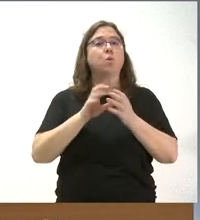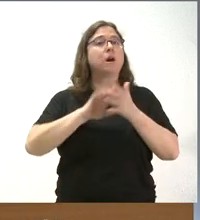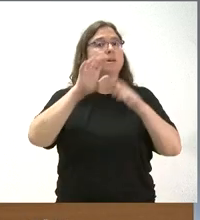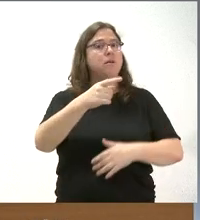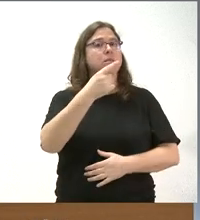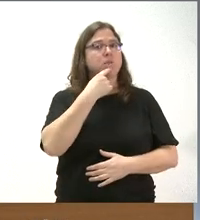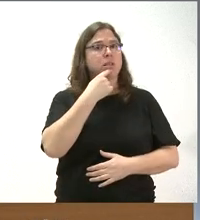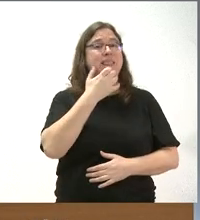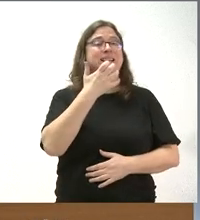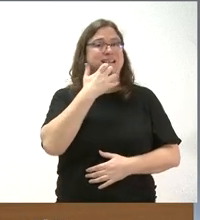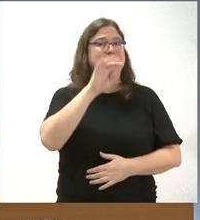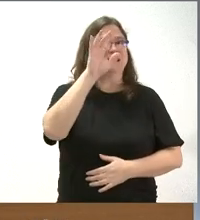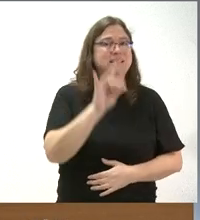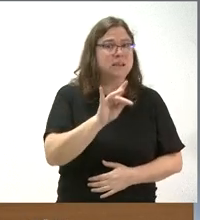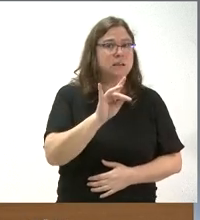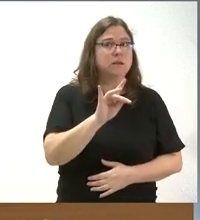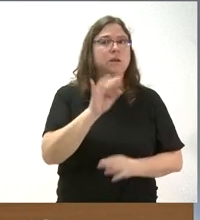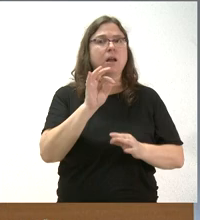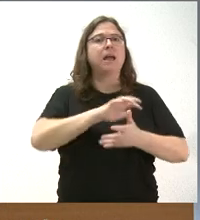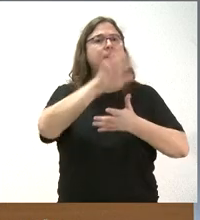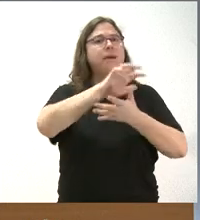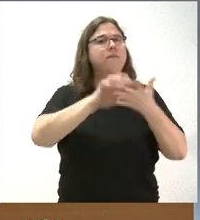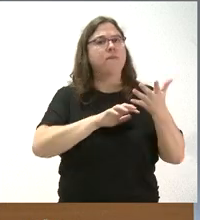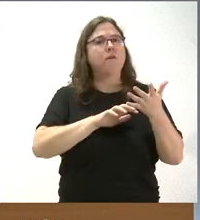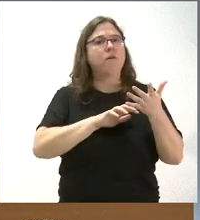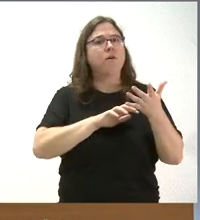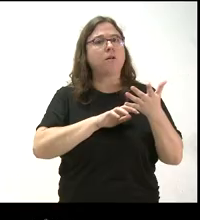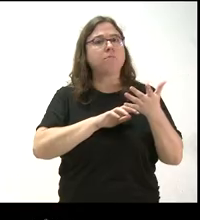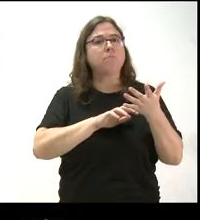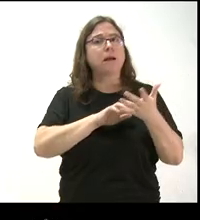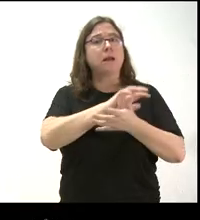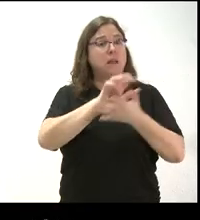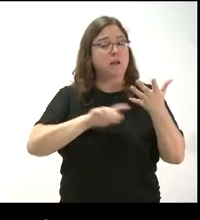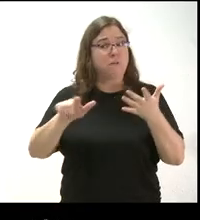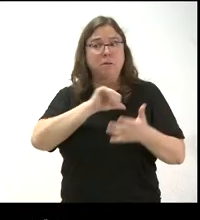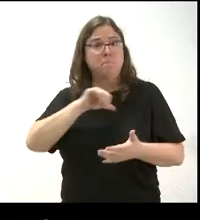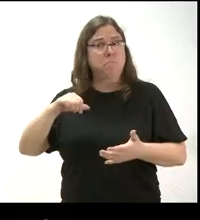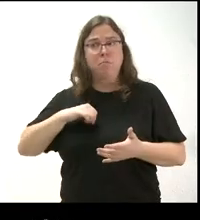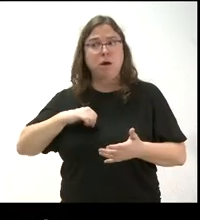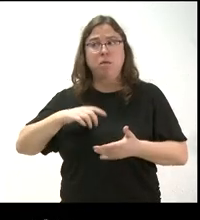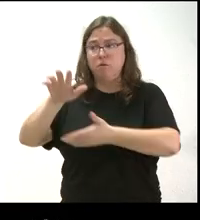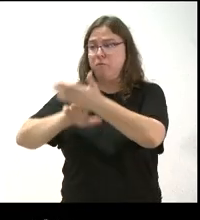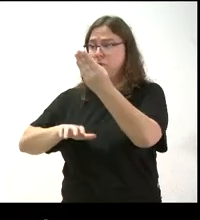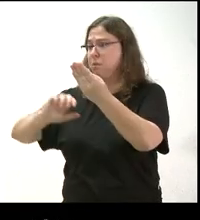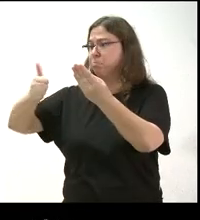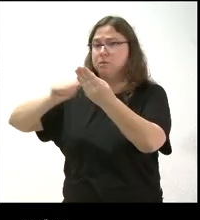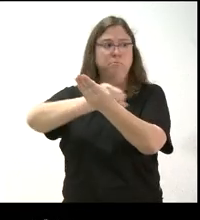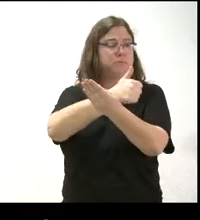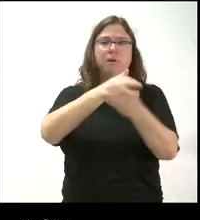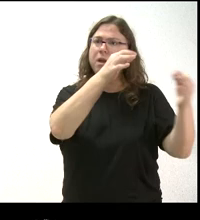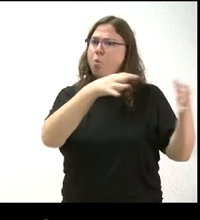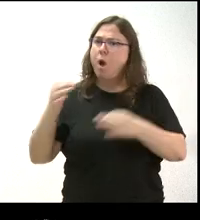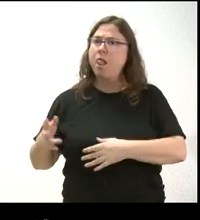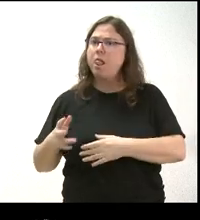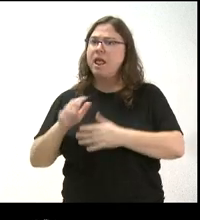por buenos sí o sí esos informes de un veterinario privado, decir, van a tener el mismo efecto que el